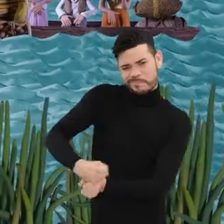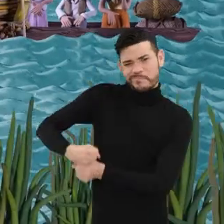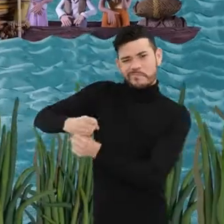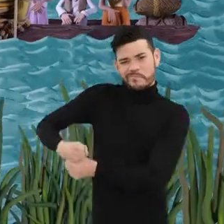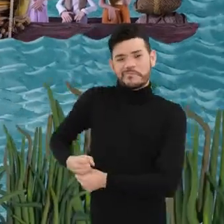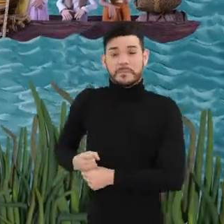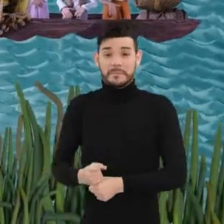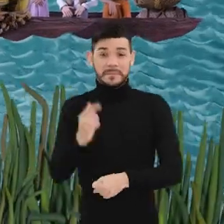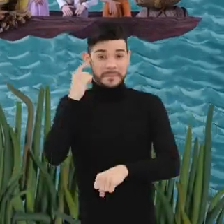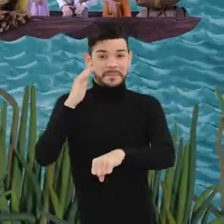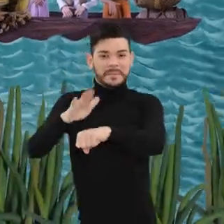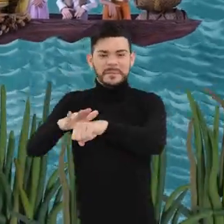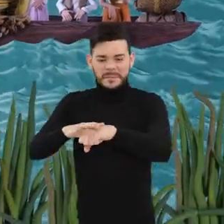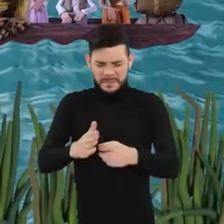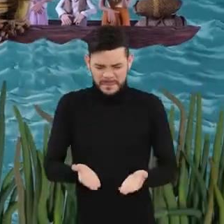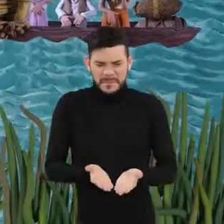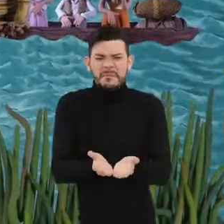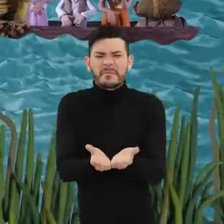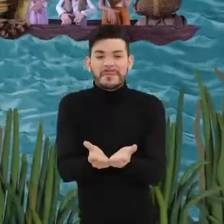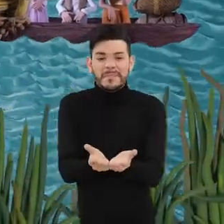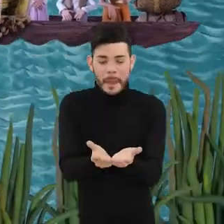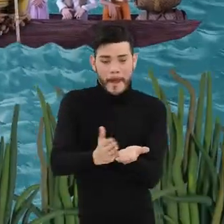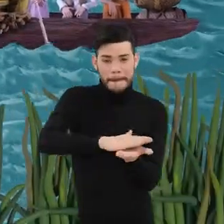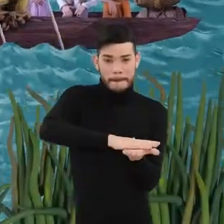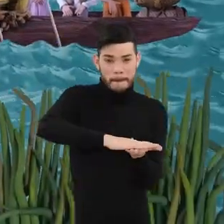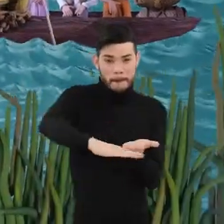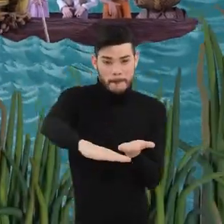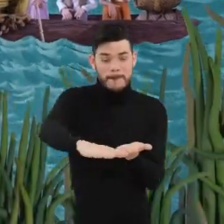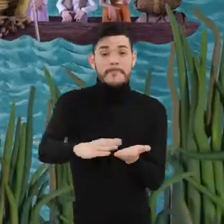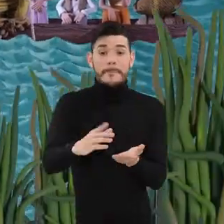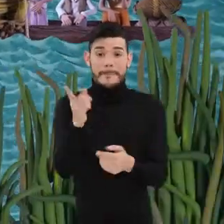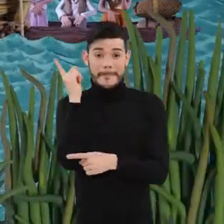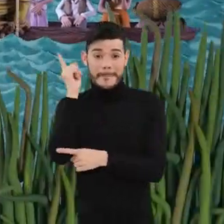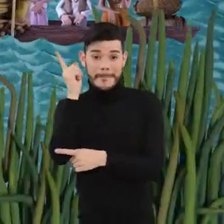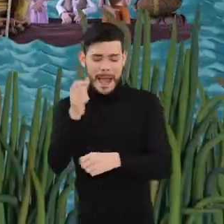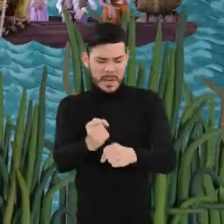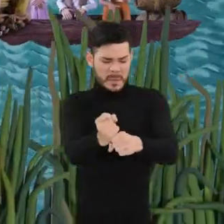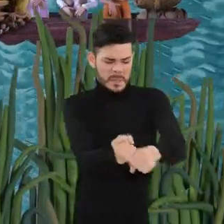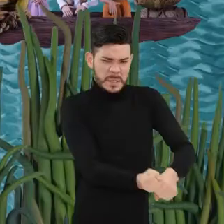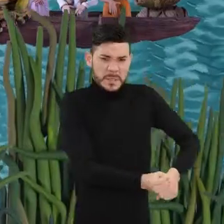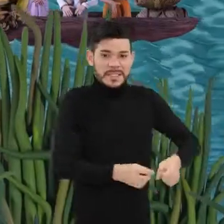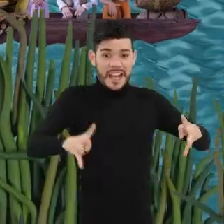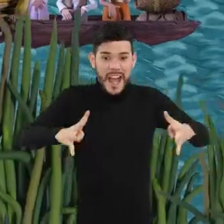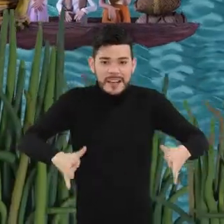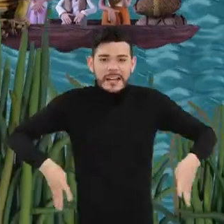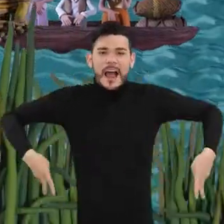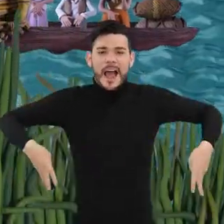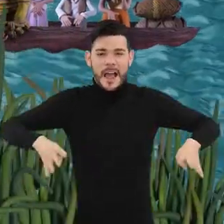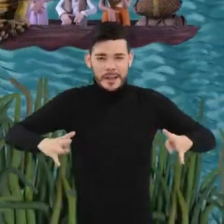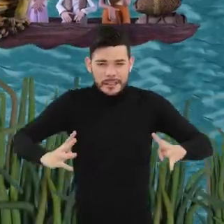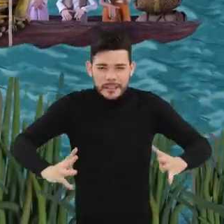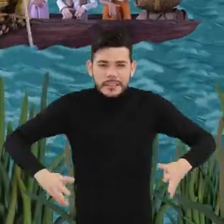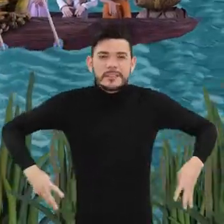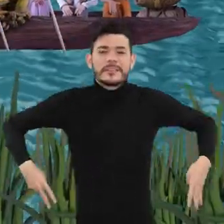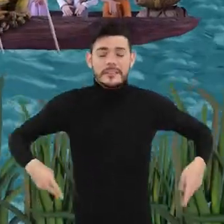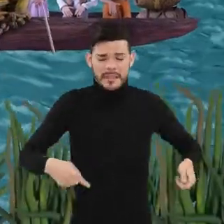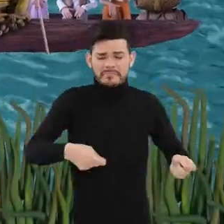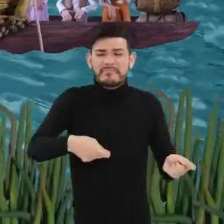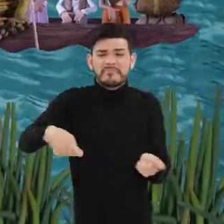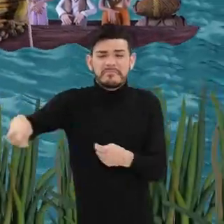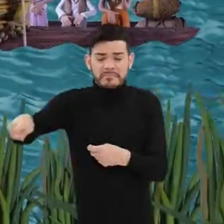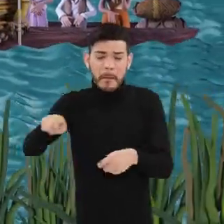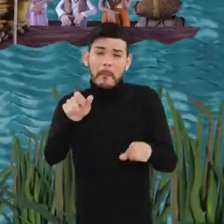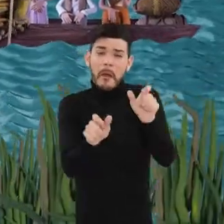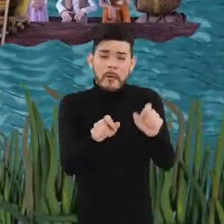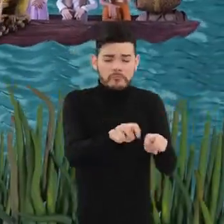A bordo de un champán, impulsándose coordinadamente con varas y canaletes, los Bogas transportaron viajeros y mercancías